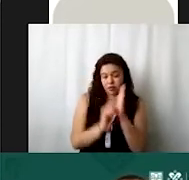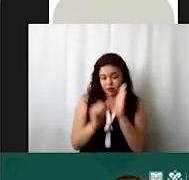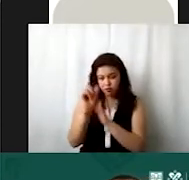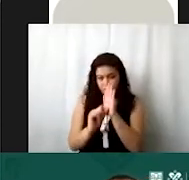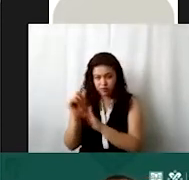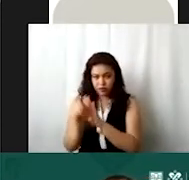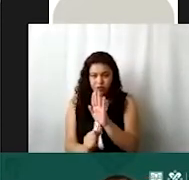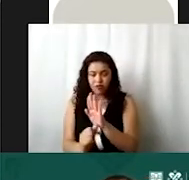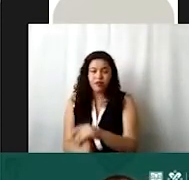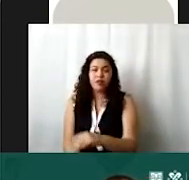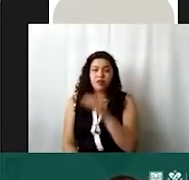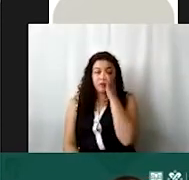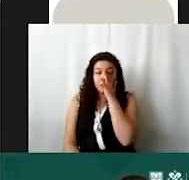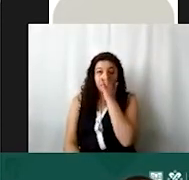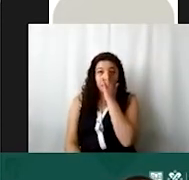entonces si es así